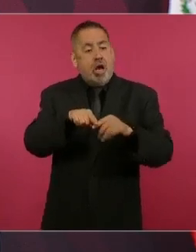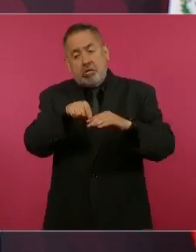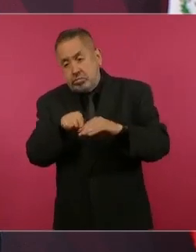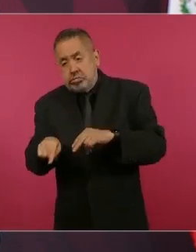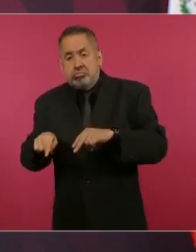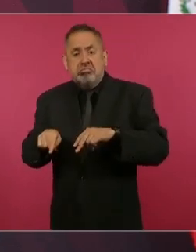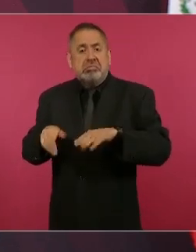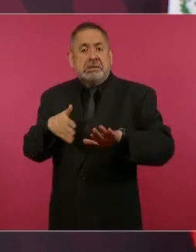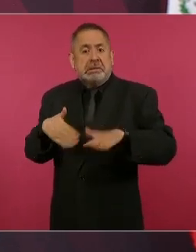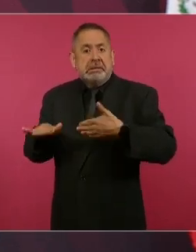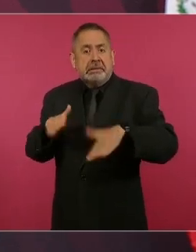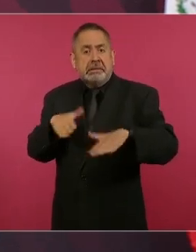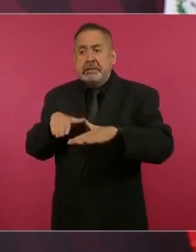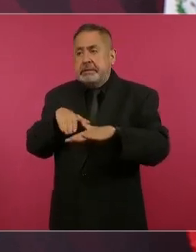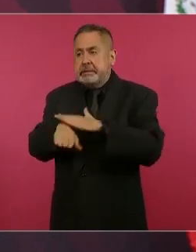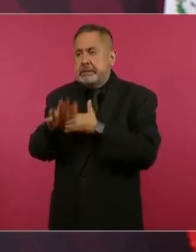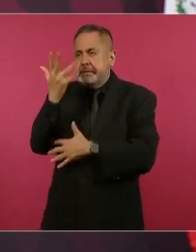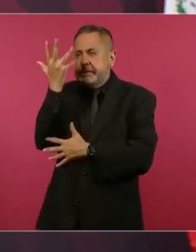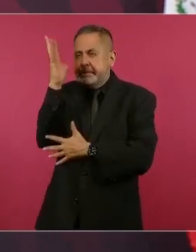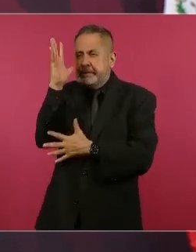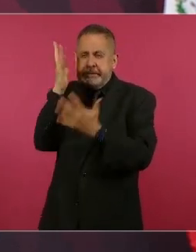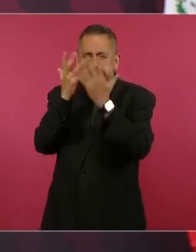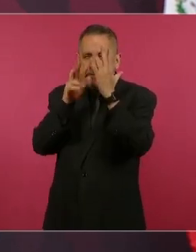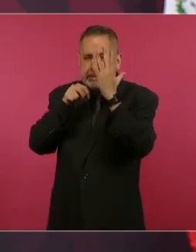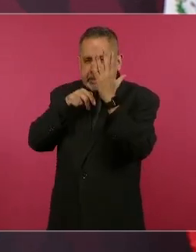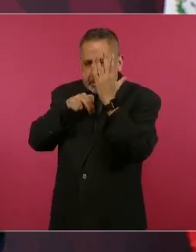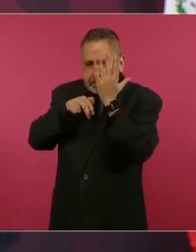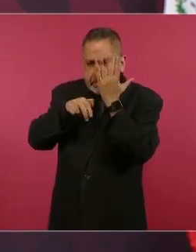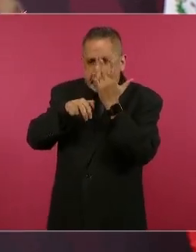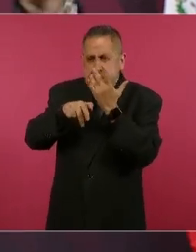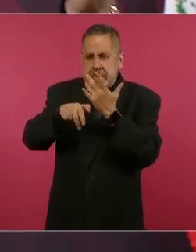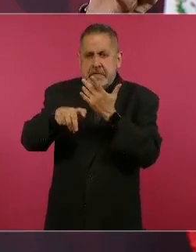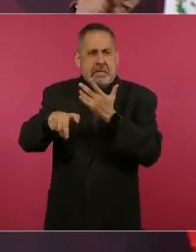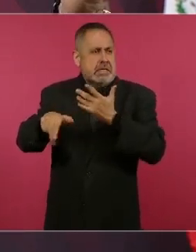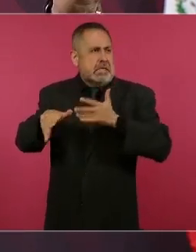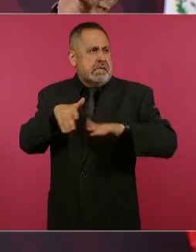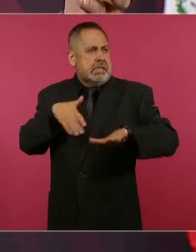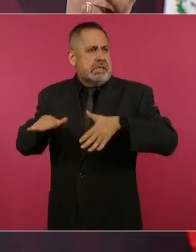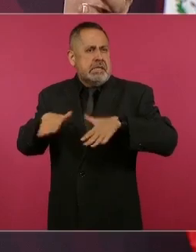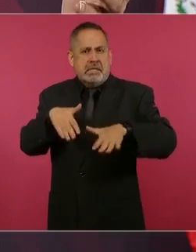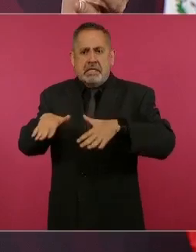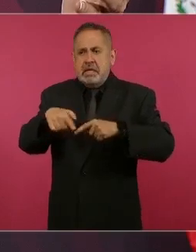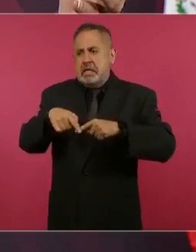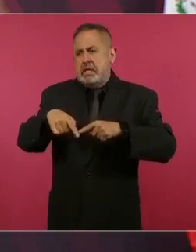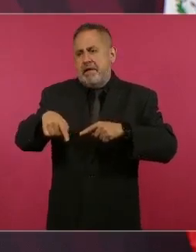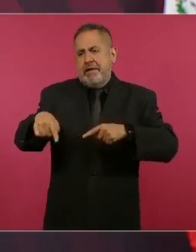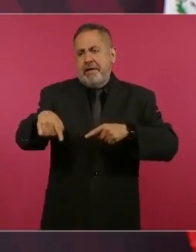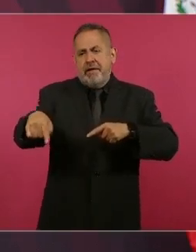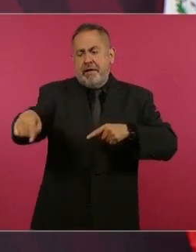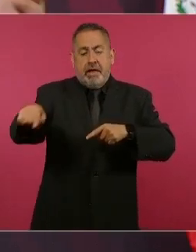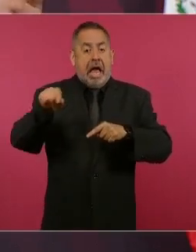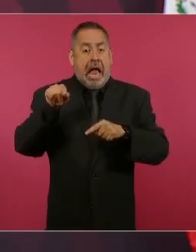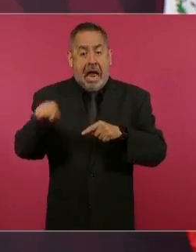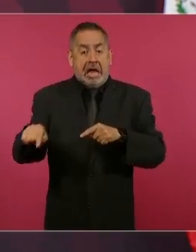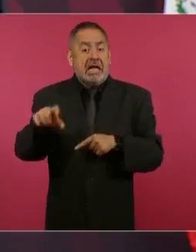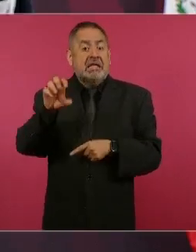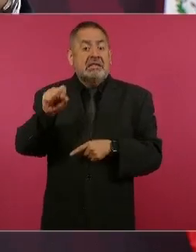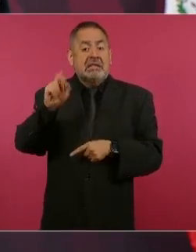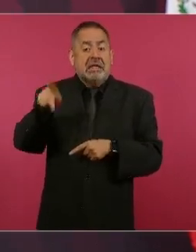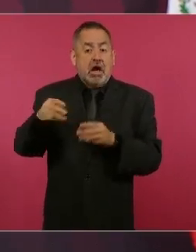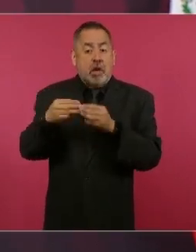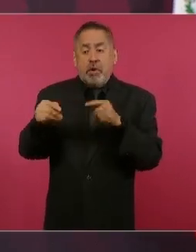selva y a 60 kilómetros de la estación.